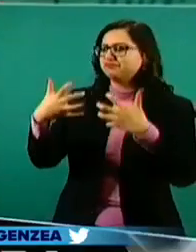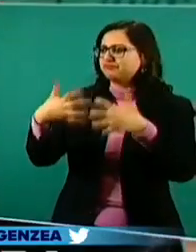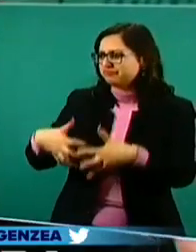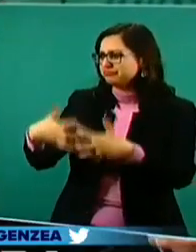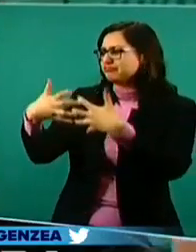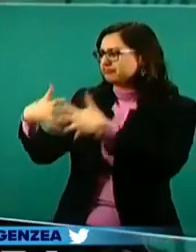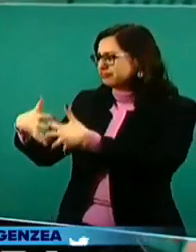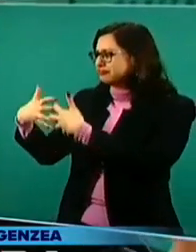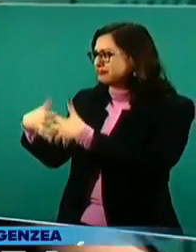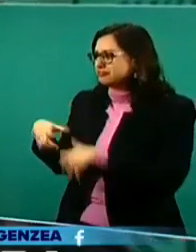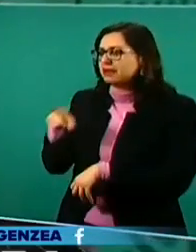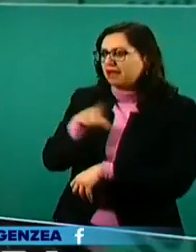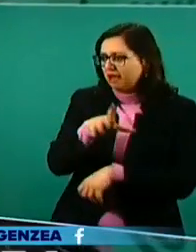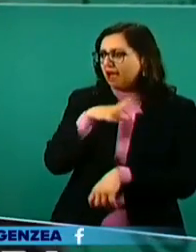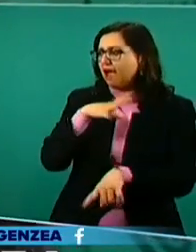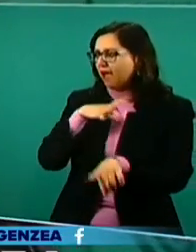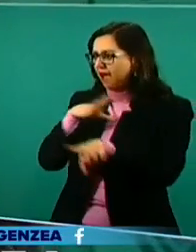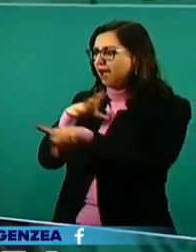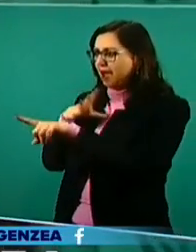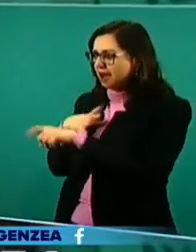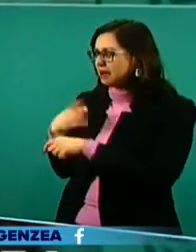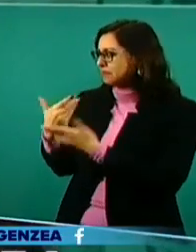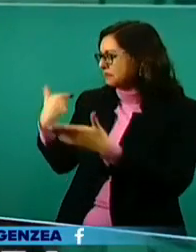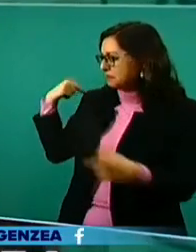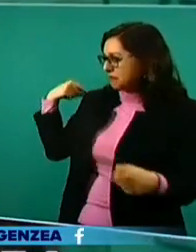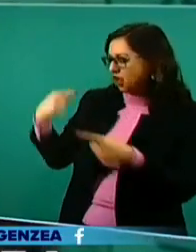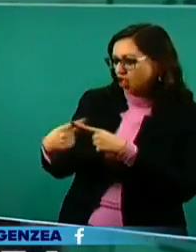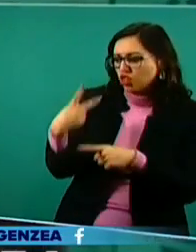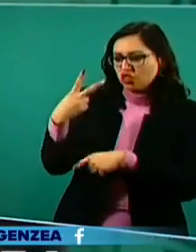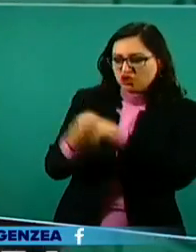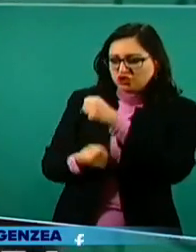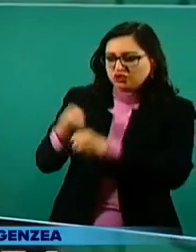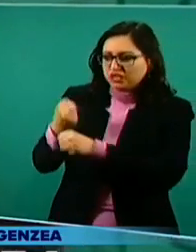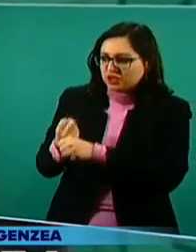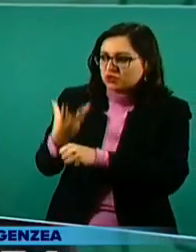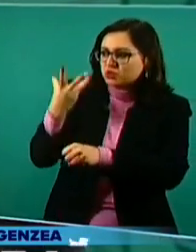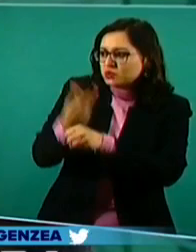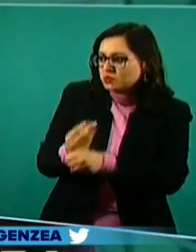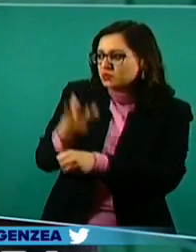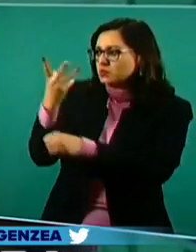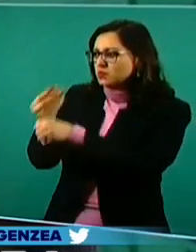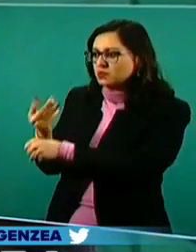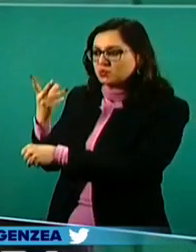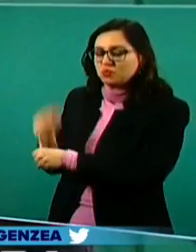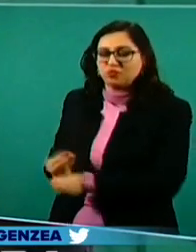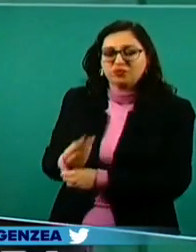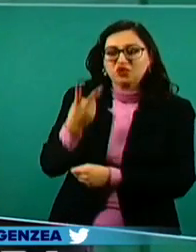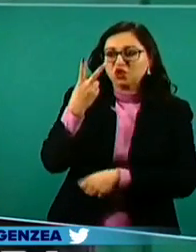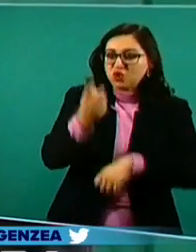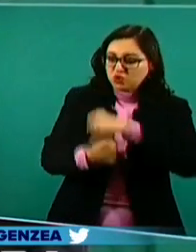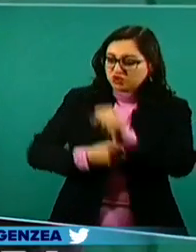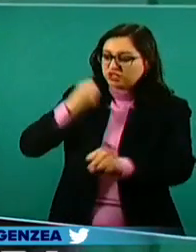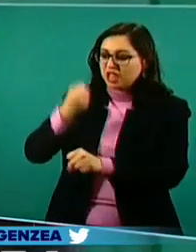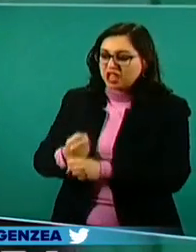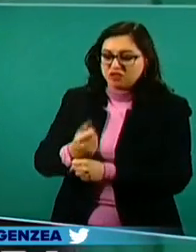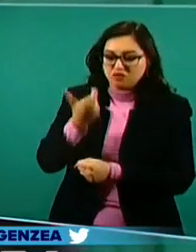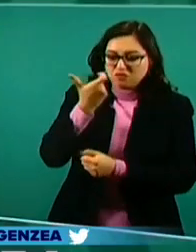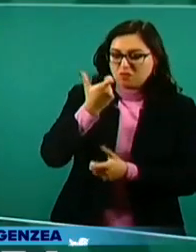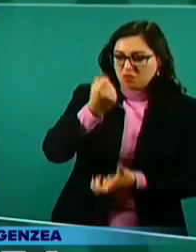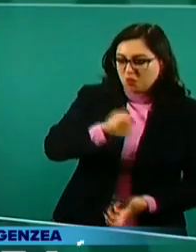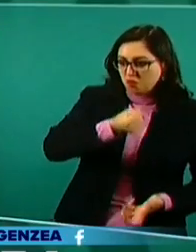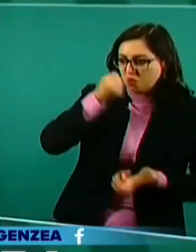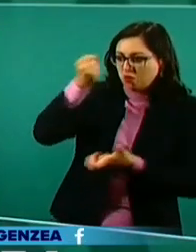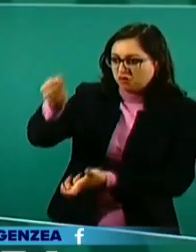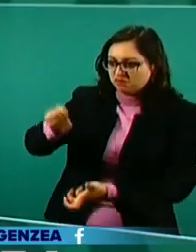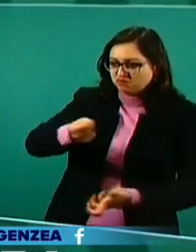La conferencia de mañana de este miércoles, el presidente Andrés Manuel López Obrador hizo referencia a la situación del reciente pagón en el norte del país. Descartó que se trate de algún